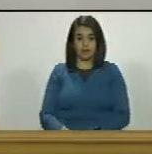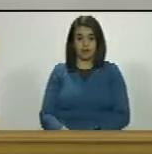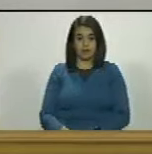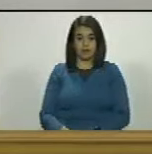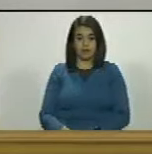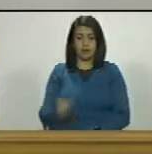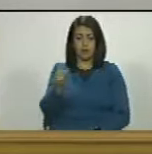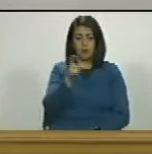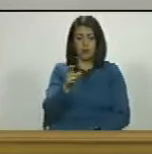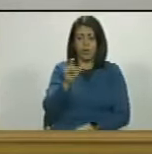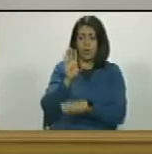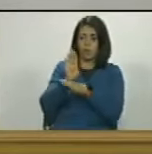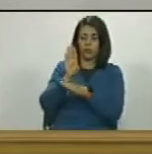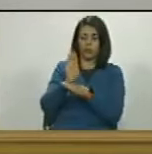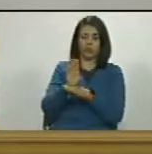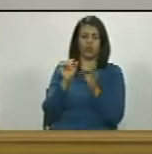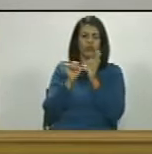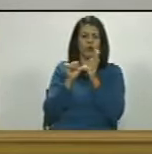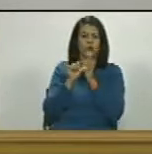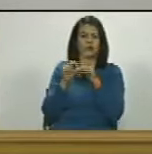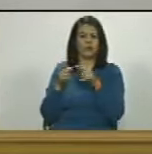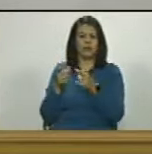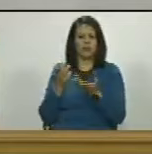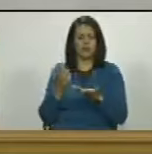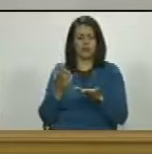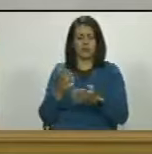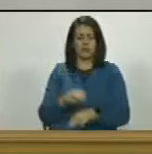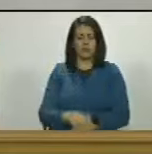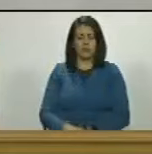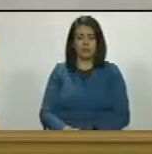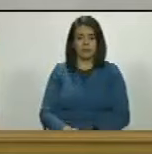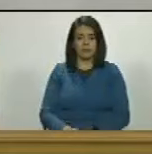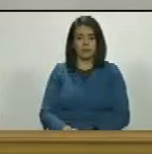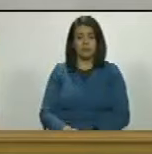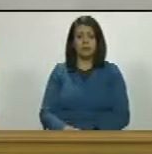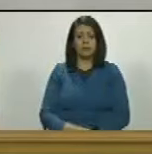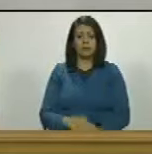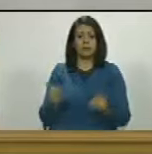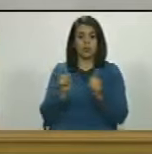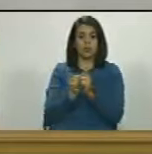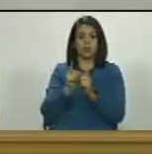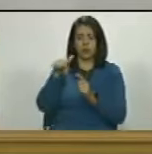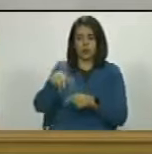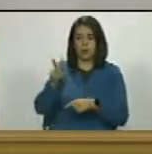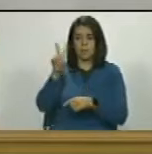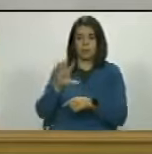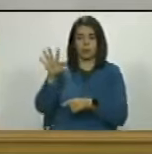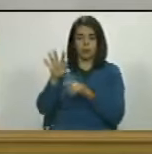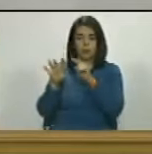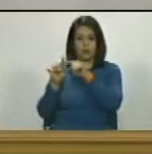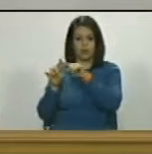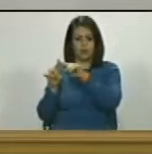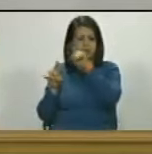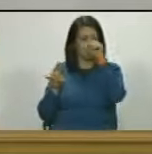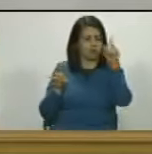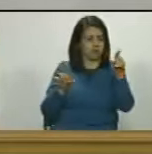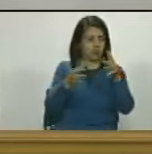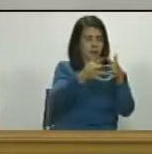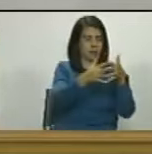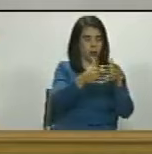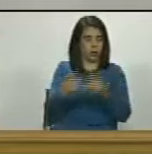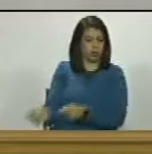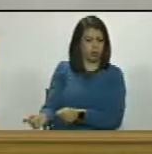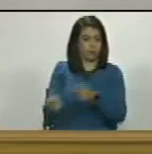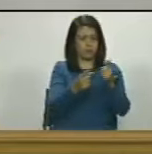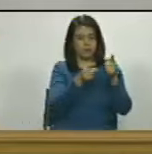y buscó refugio de manera en tránsito en Venezuela y Venezuela se lo devolvió a Estados Unidos